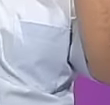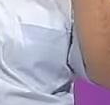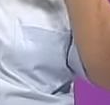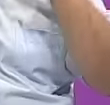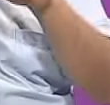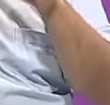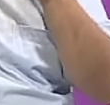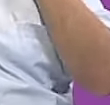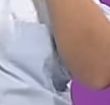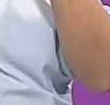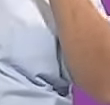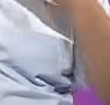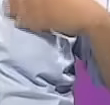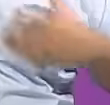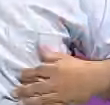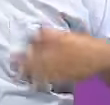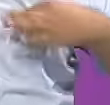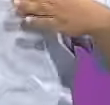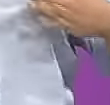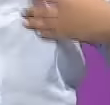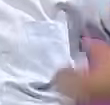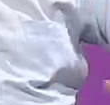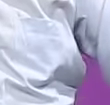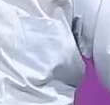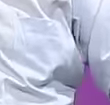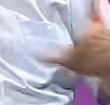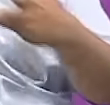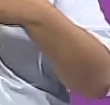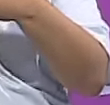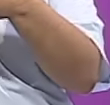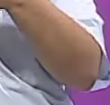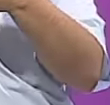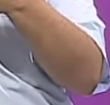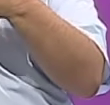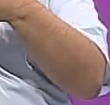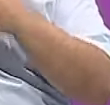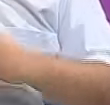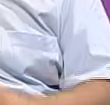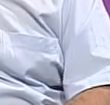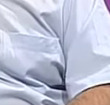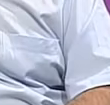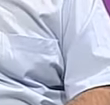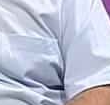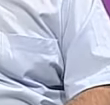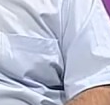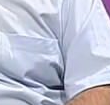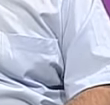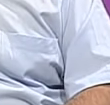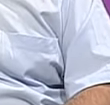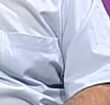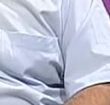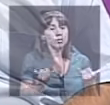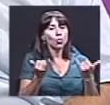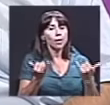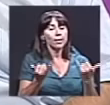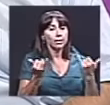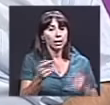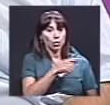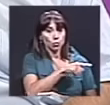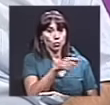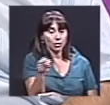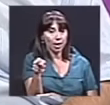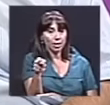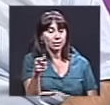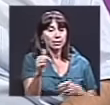las luces, conocer toda la parte de maquillaje, de vestuario, o sea, ambientarnos a eso. Actualmente, ustedes